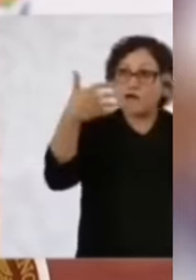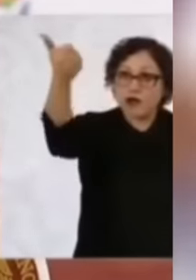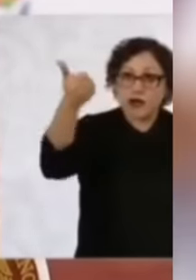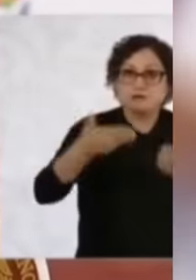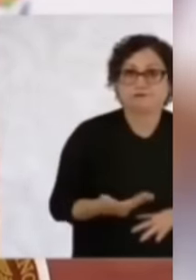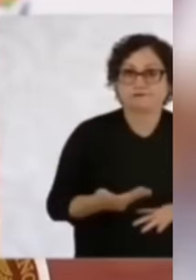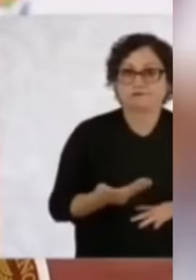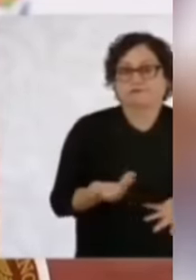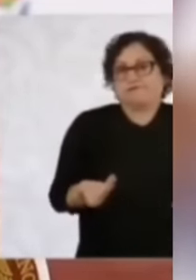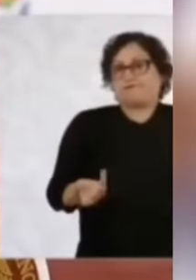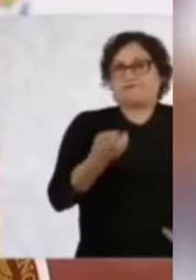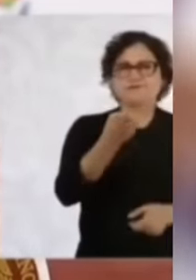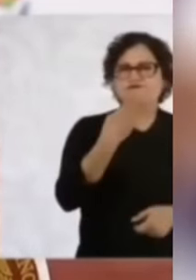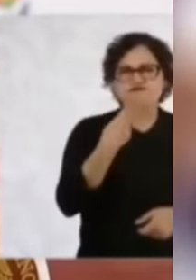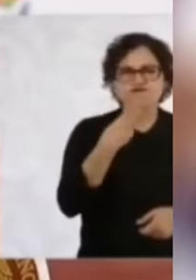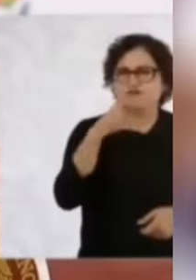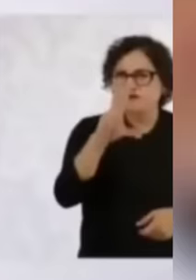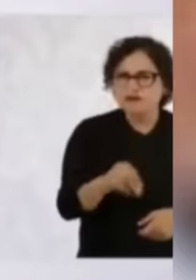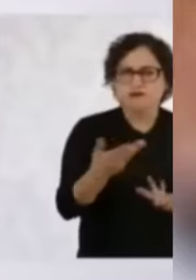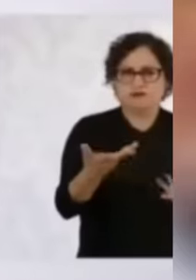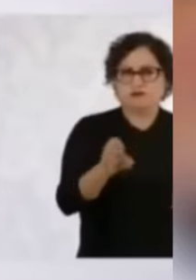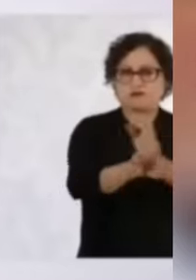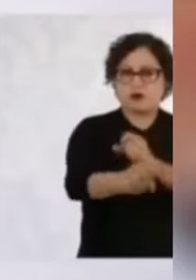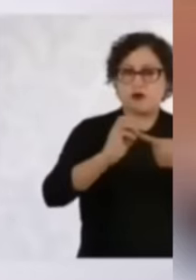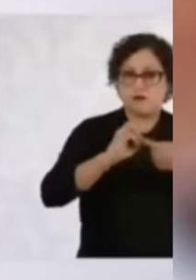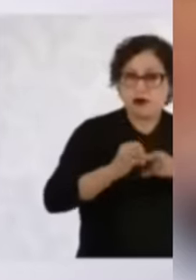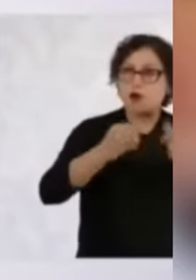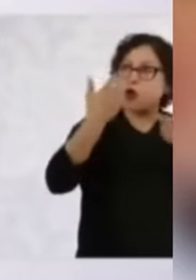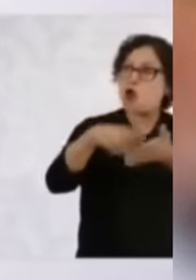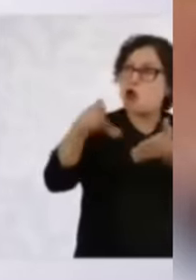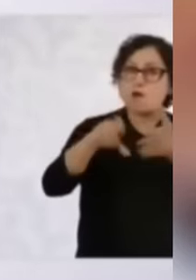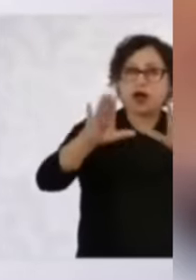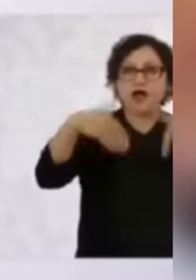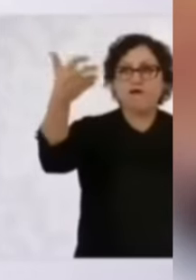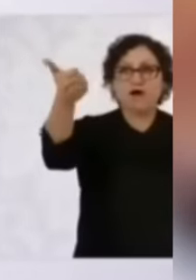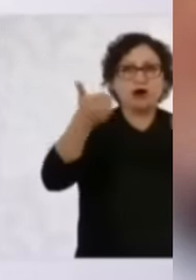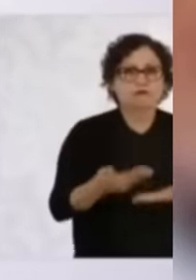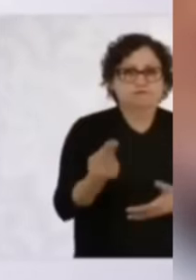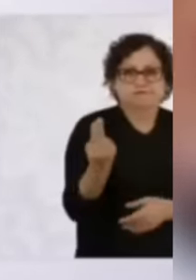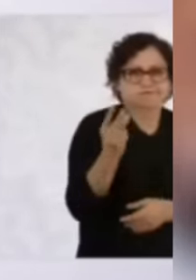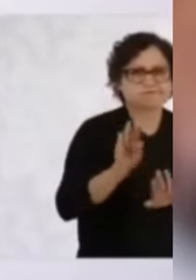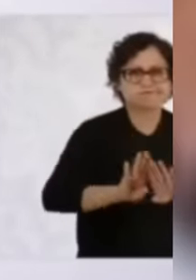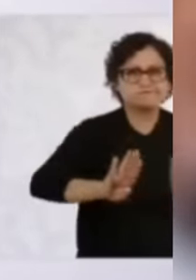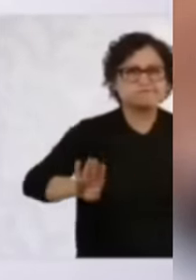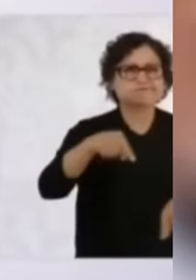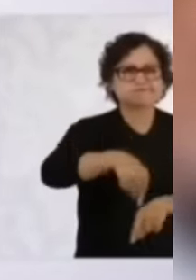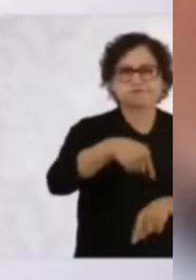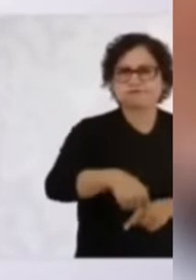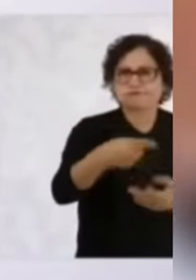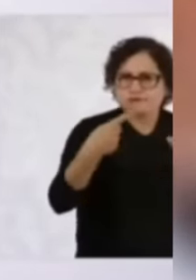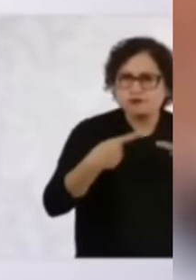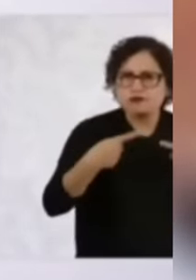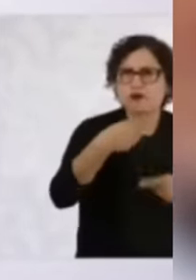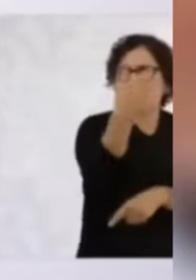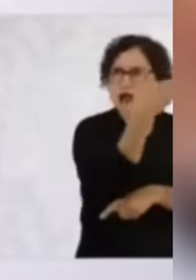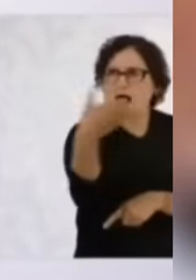tiene sentido que sigamos importando frijol. Se puede producir en México, hay toda la experiencia de los agricultores. Zacatecas es el